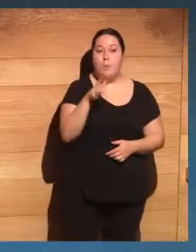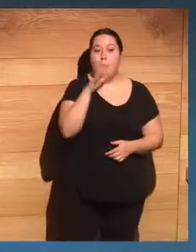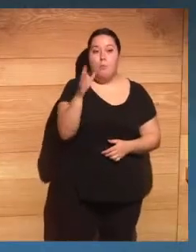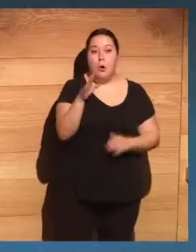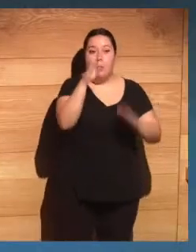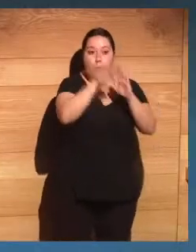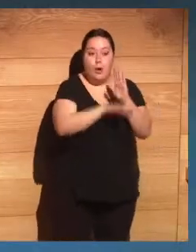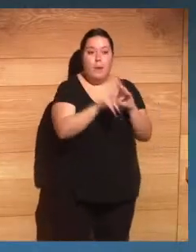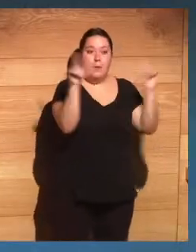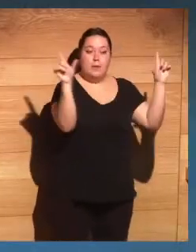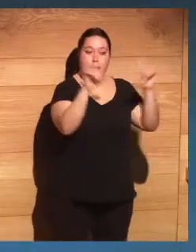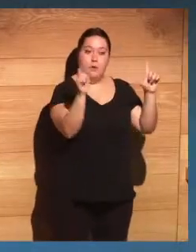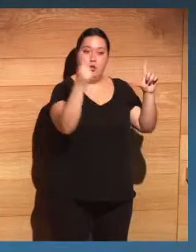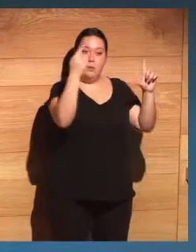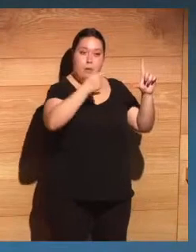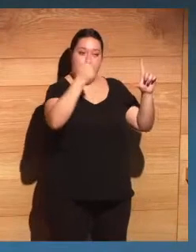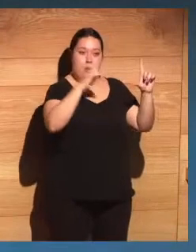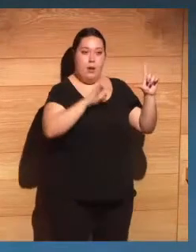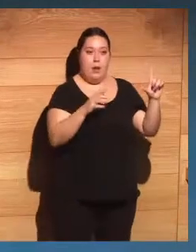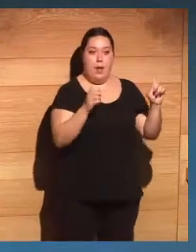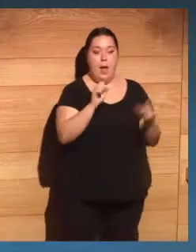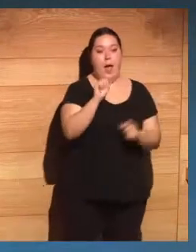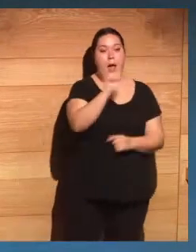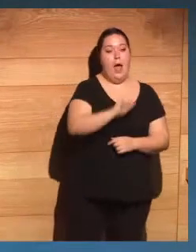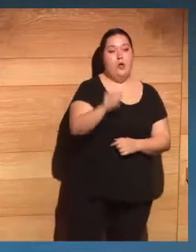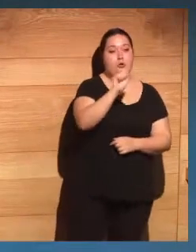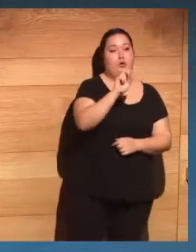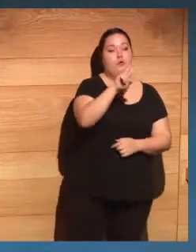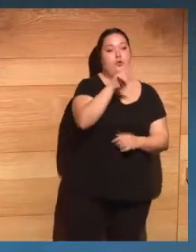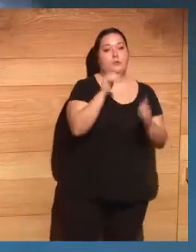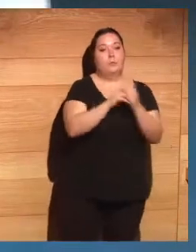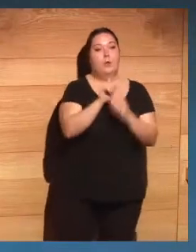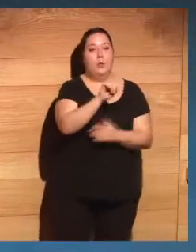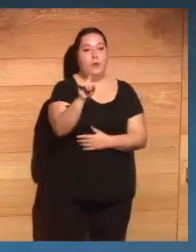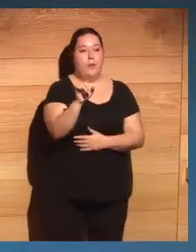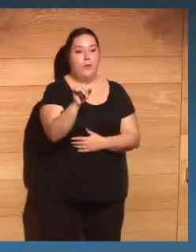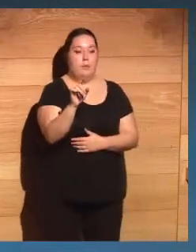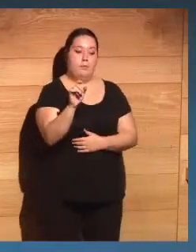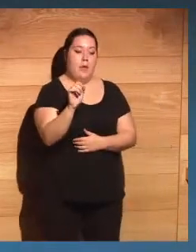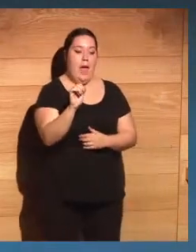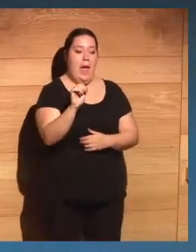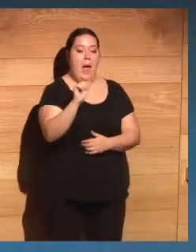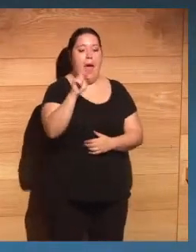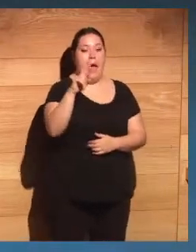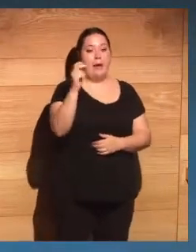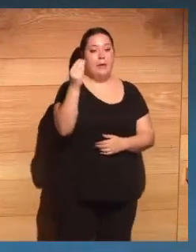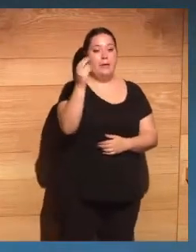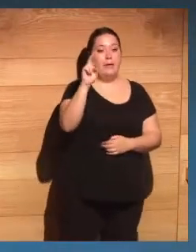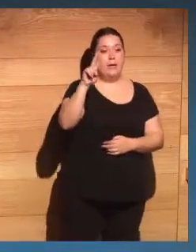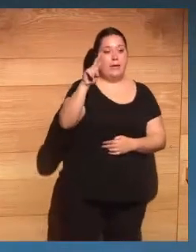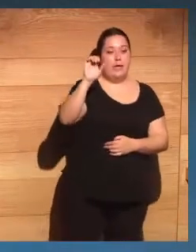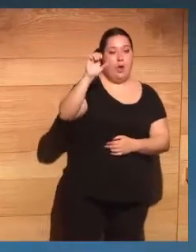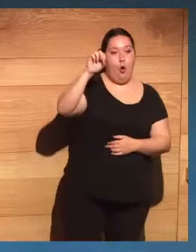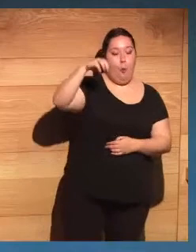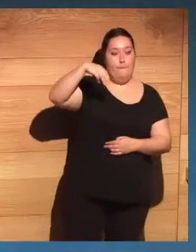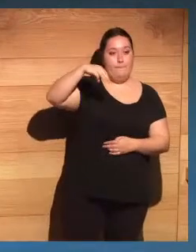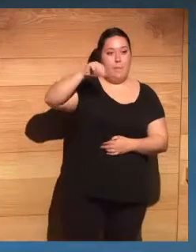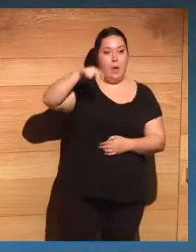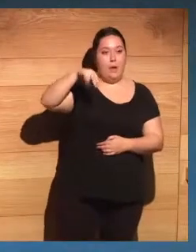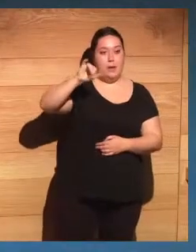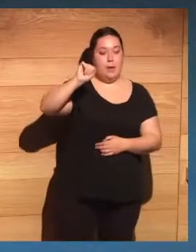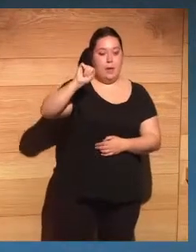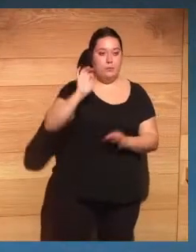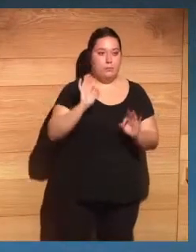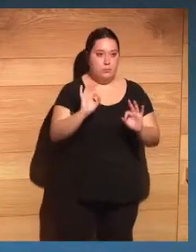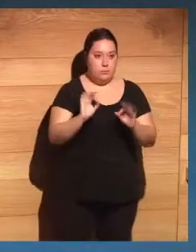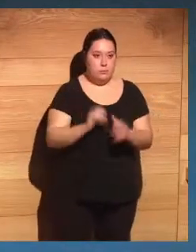en Televisión Española, desde el año 2011, se llama Arqueomanía. Yo ayer, que tuvimos ocasión de compartir